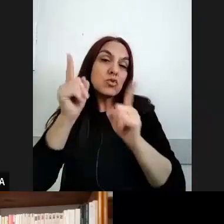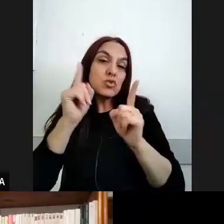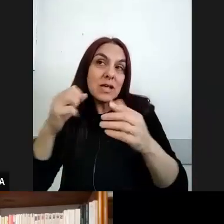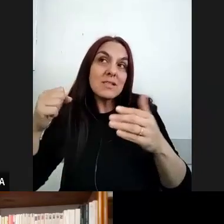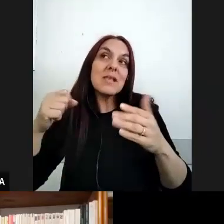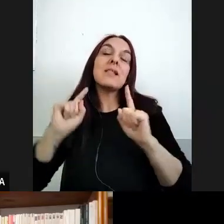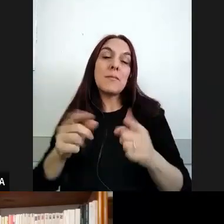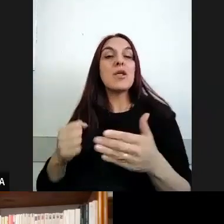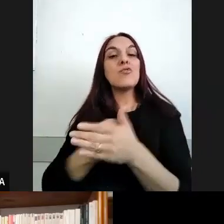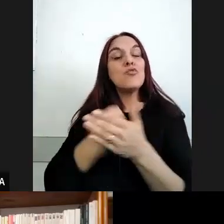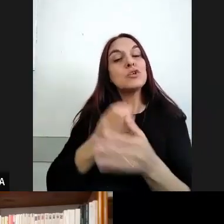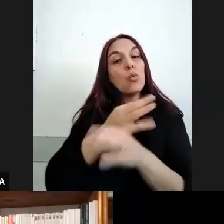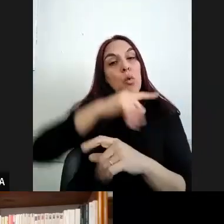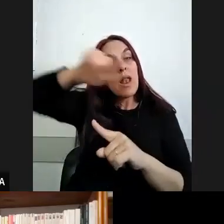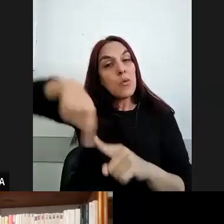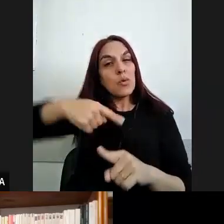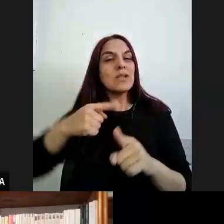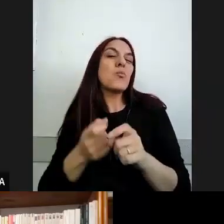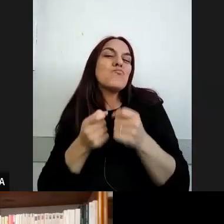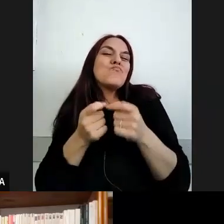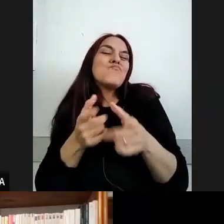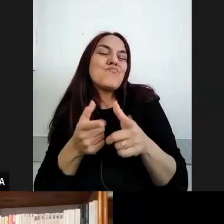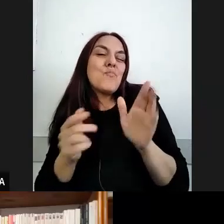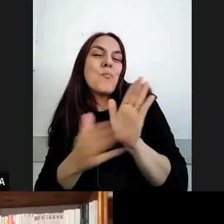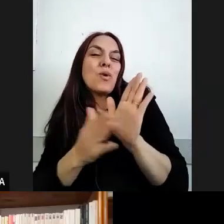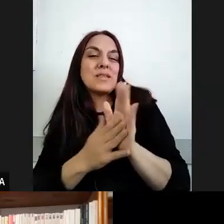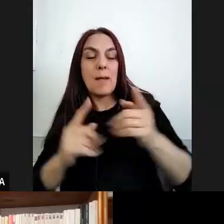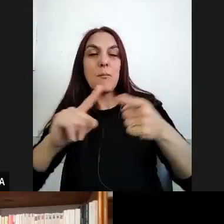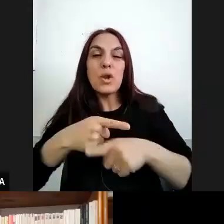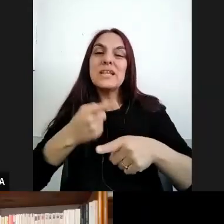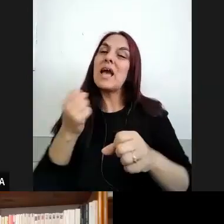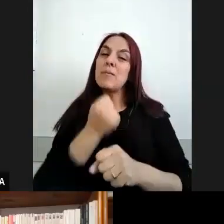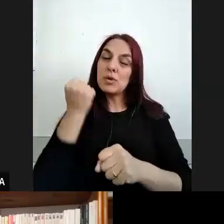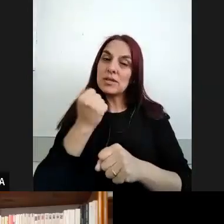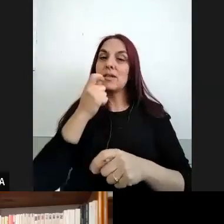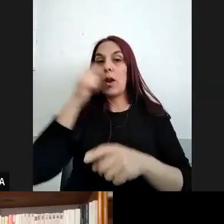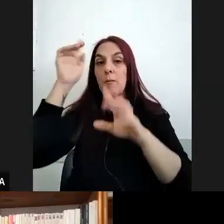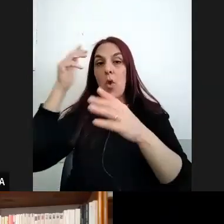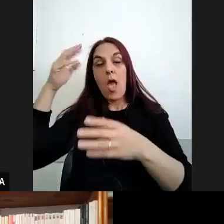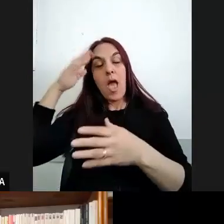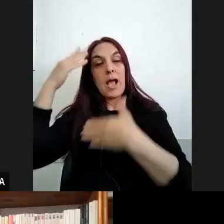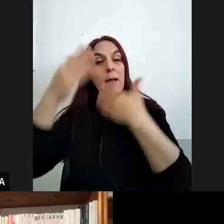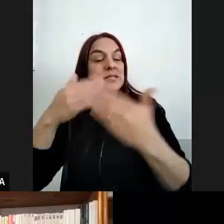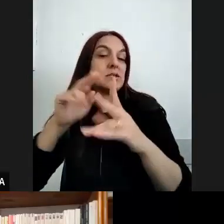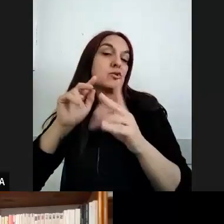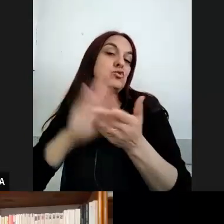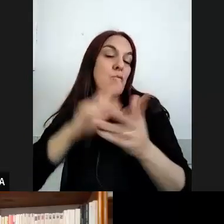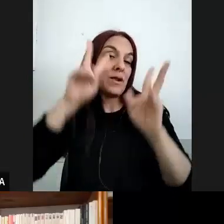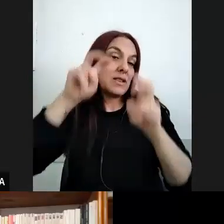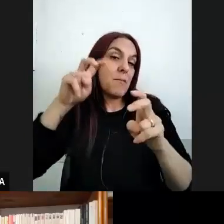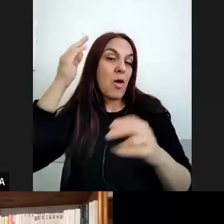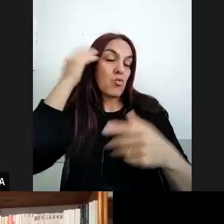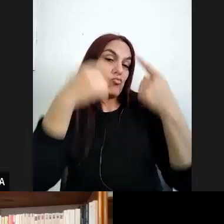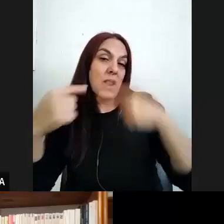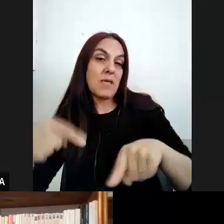una política muy importante muy interesante y en proceso ¿no? las capacitaciones orientadas en la temática cómo aparecen las